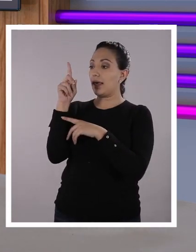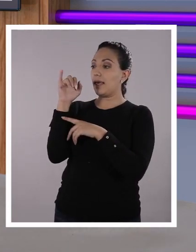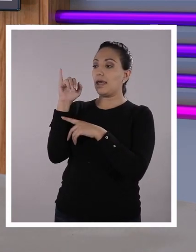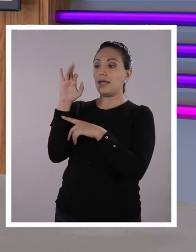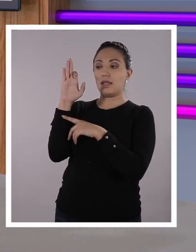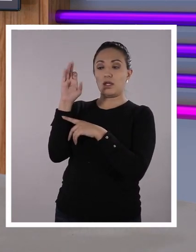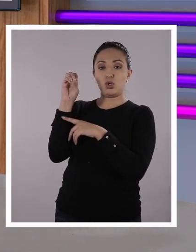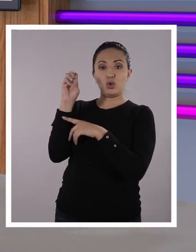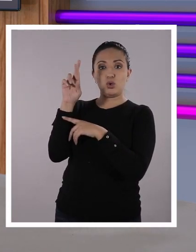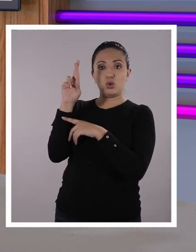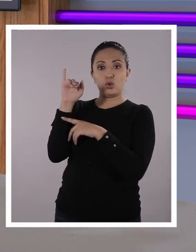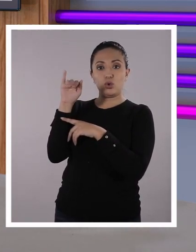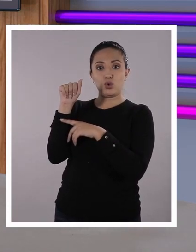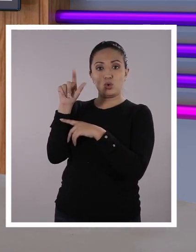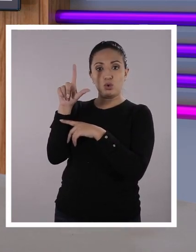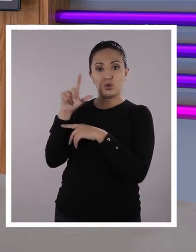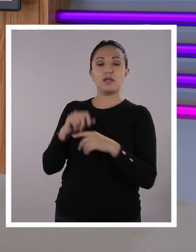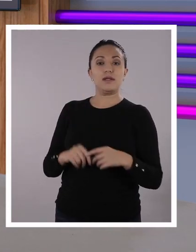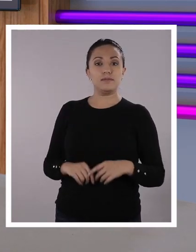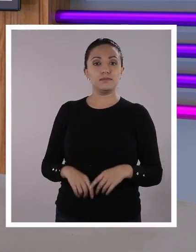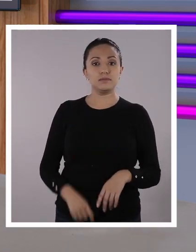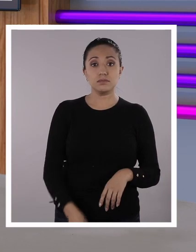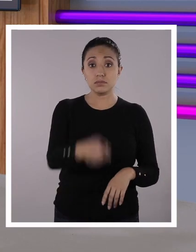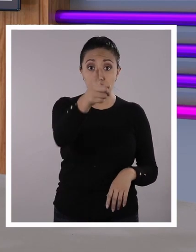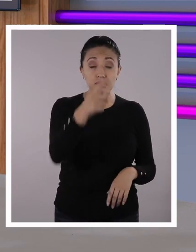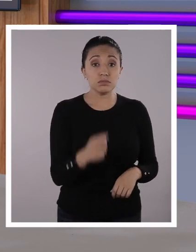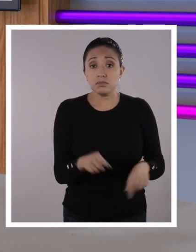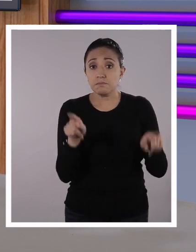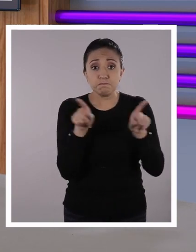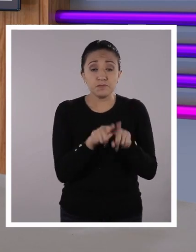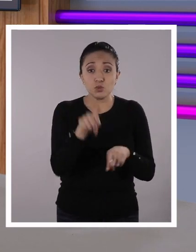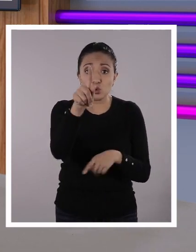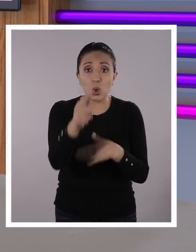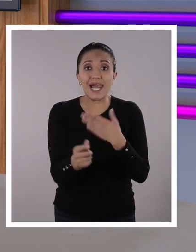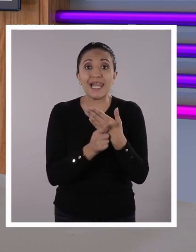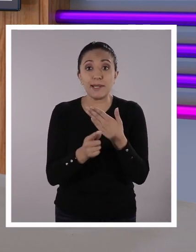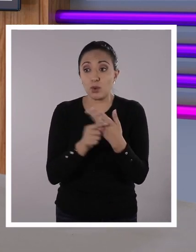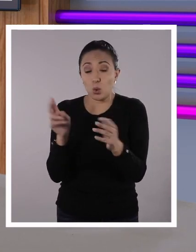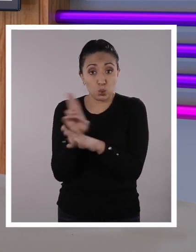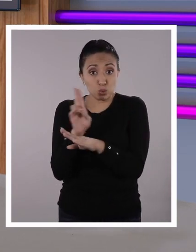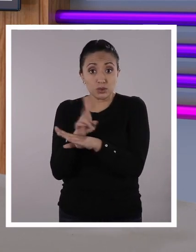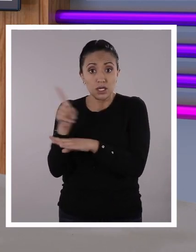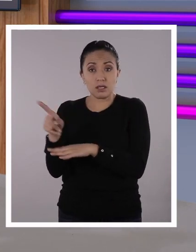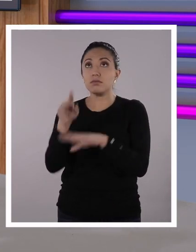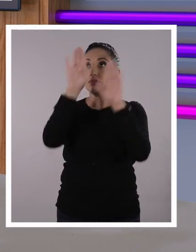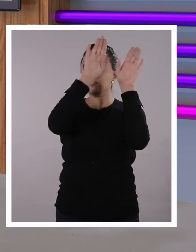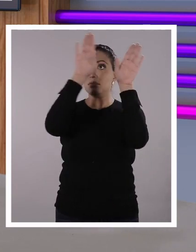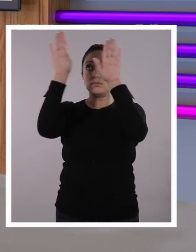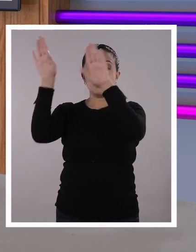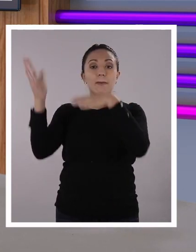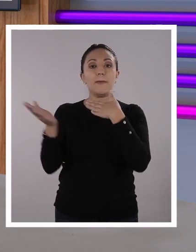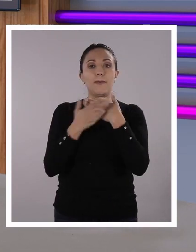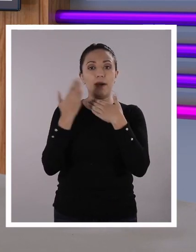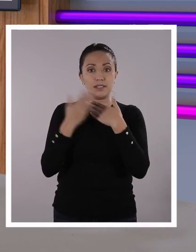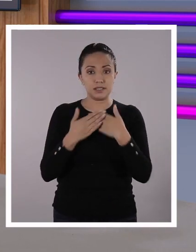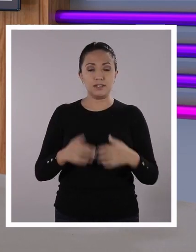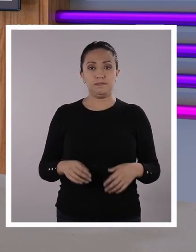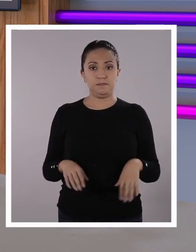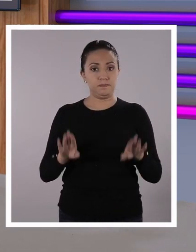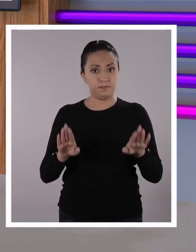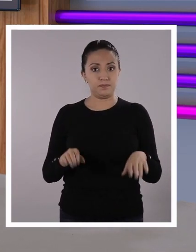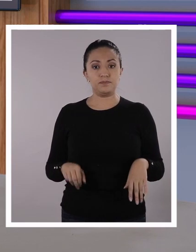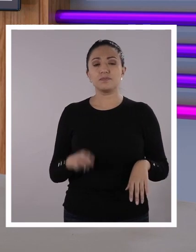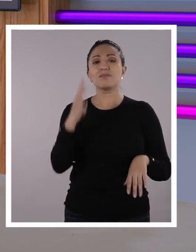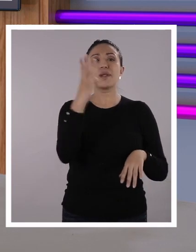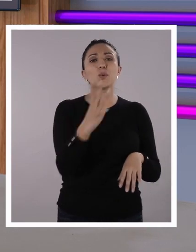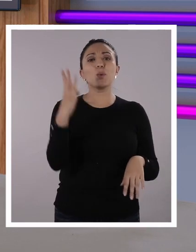Correcto. ¿Sí? Están todos los datos de aquí. Muy bien. Chicos y chicas, cuando ustedes van a citar un libro, recuerden esta estructura súper fácil. Para